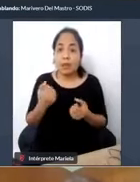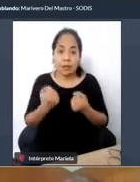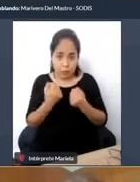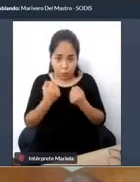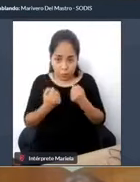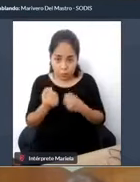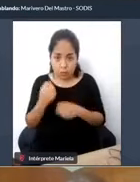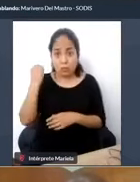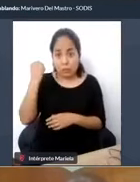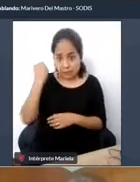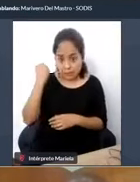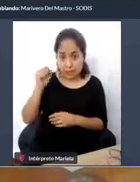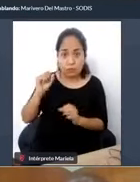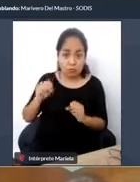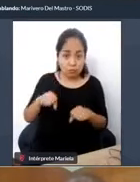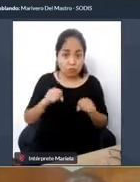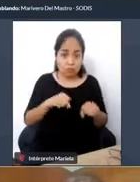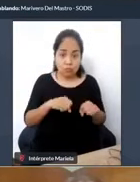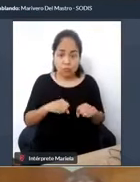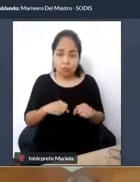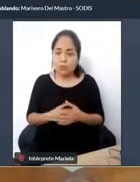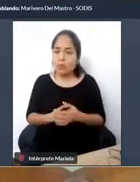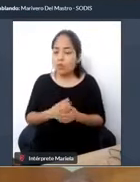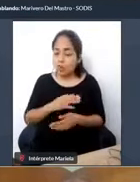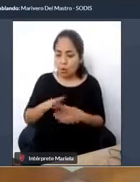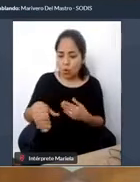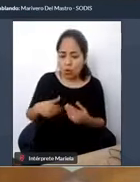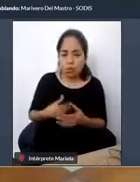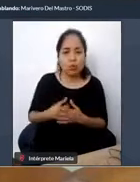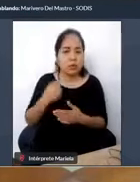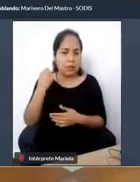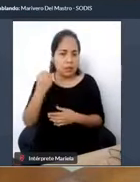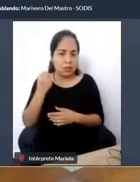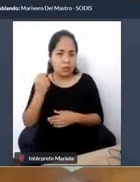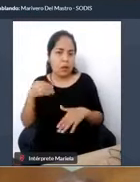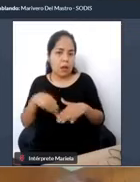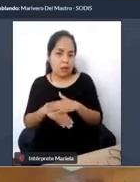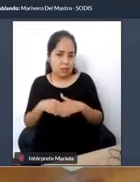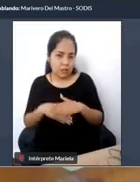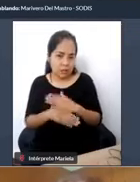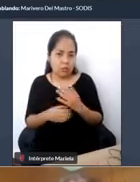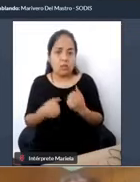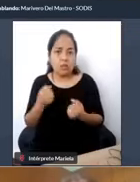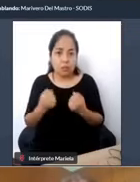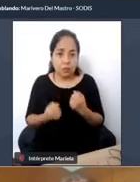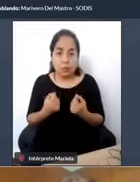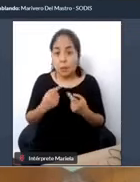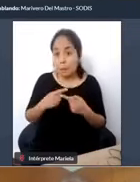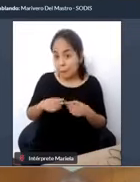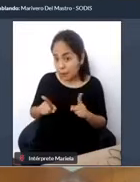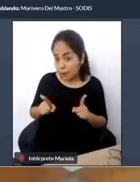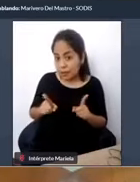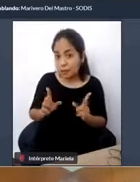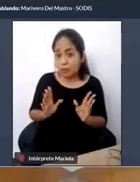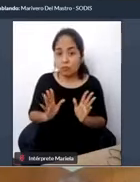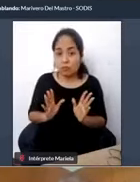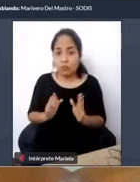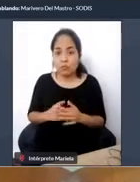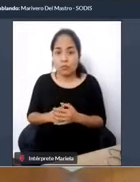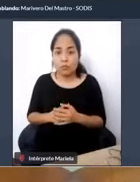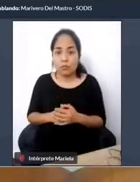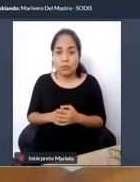todas las personas tenemos el derecho a acceder al transporte, sin embargo, no se agota en un derecho en sí mismo, sino que el